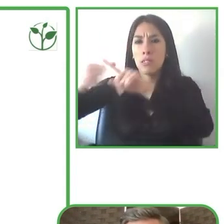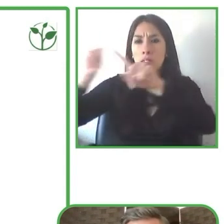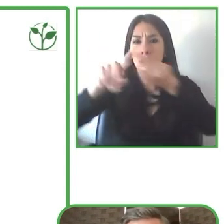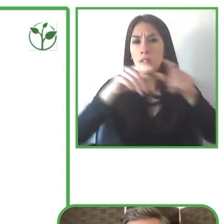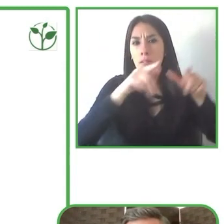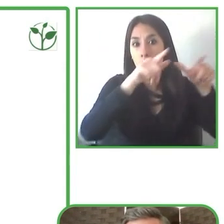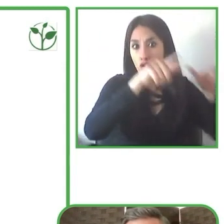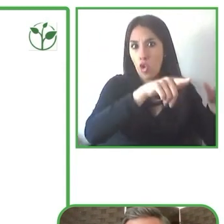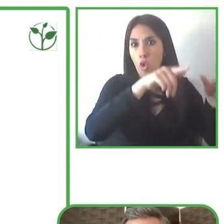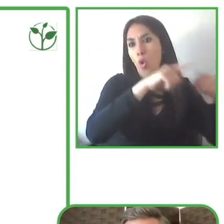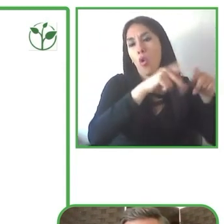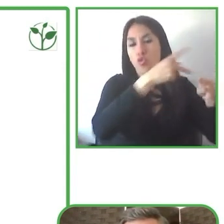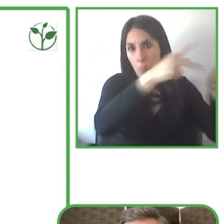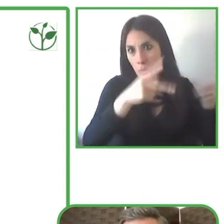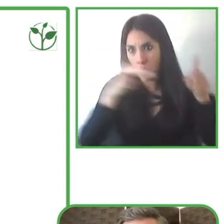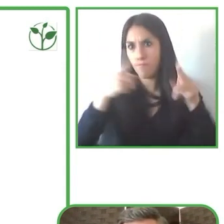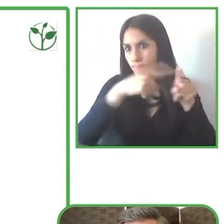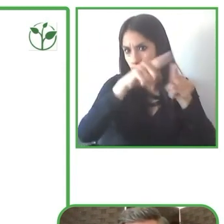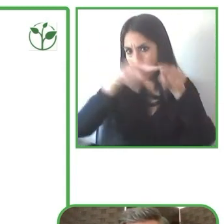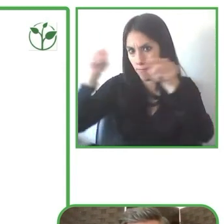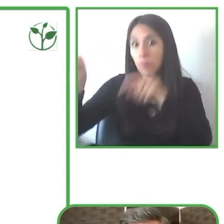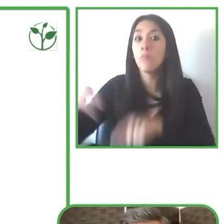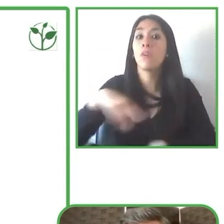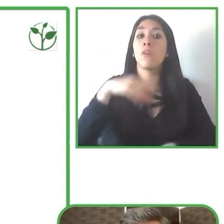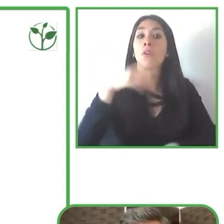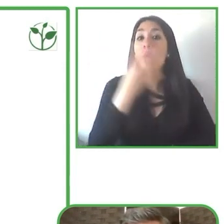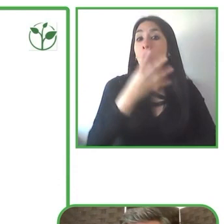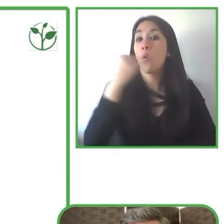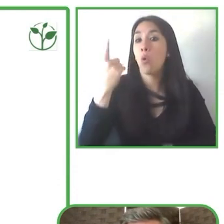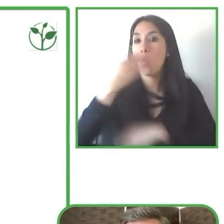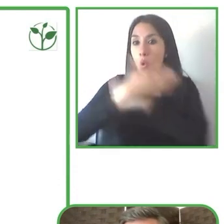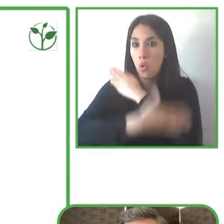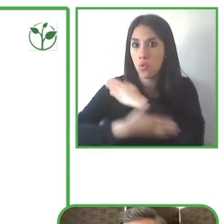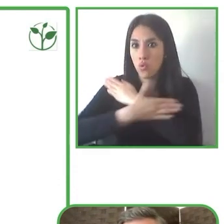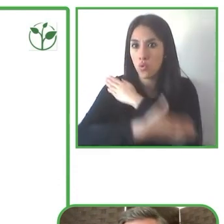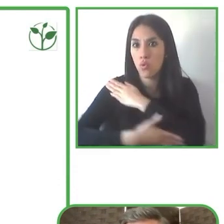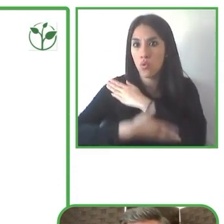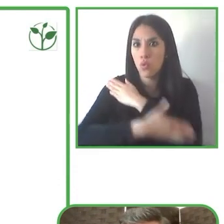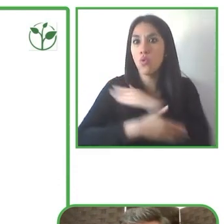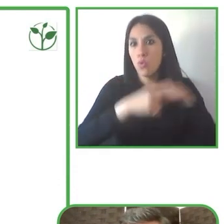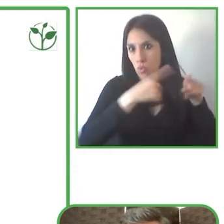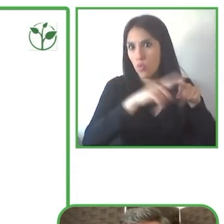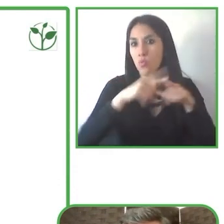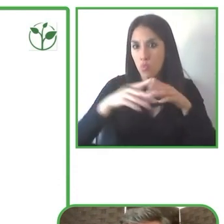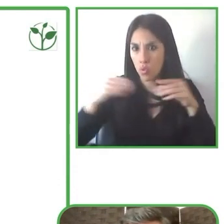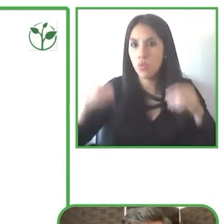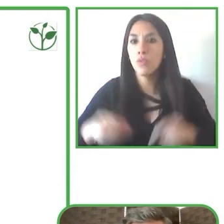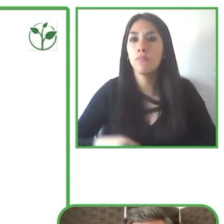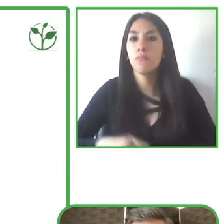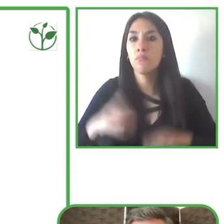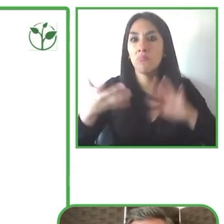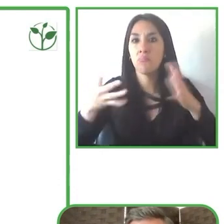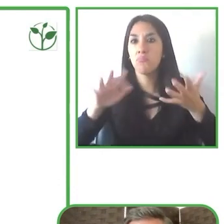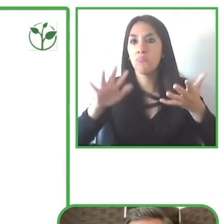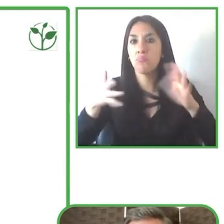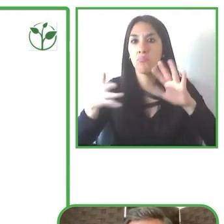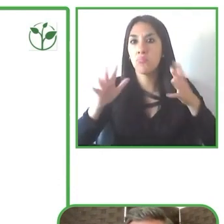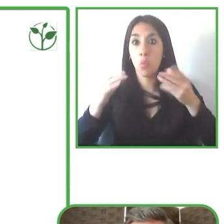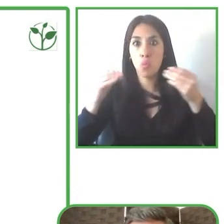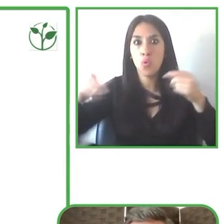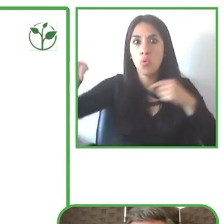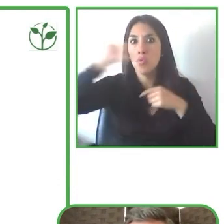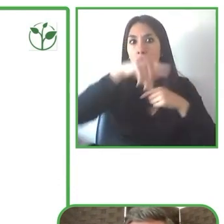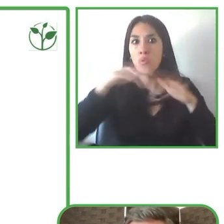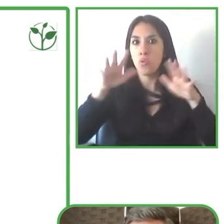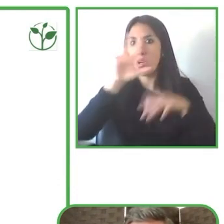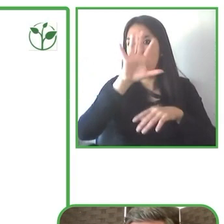gran presencia tenemos 500 compañías que tienen 22 millones de empleados en el mundo en 64